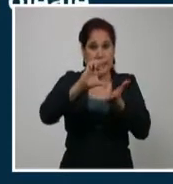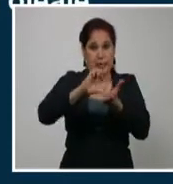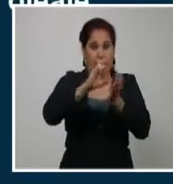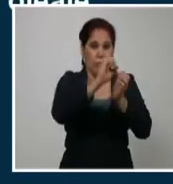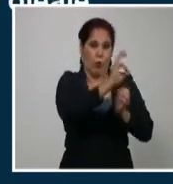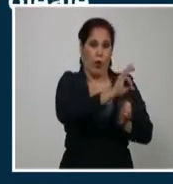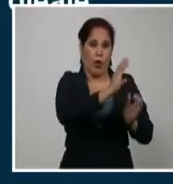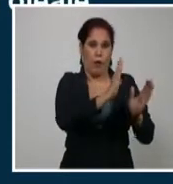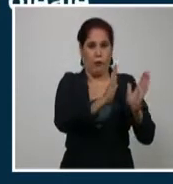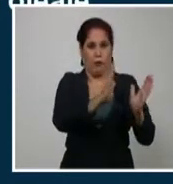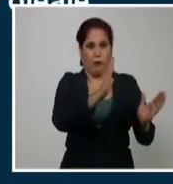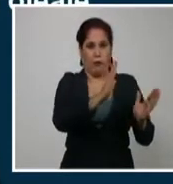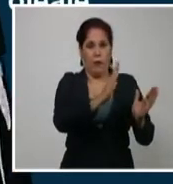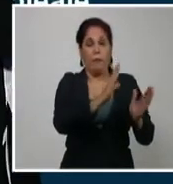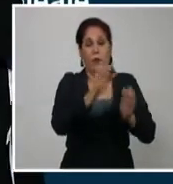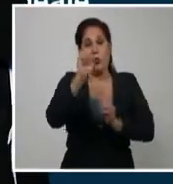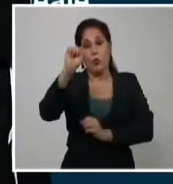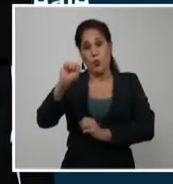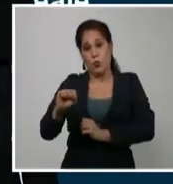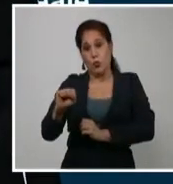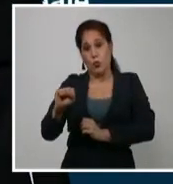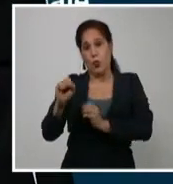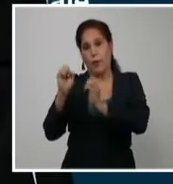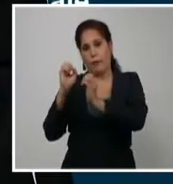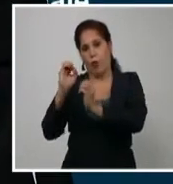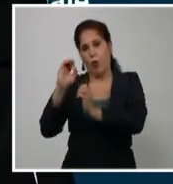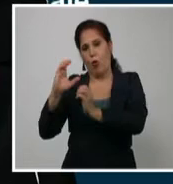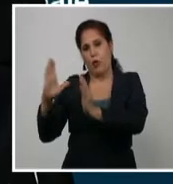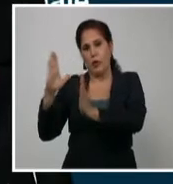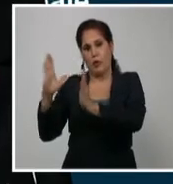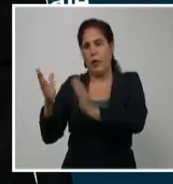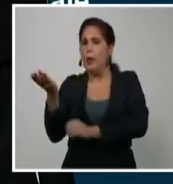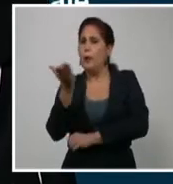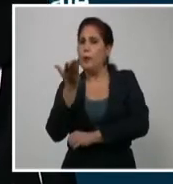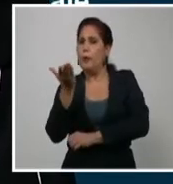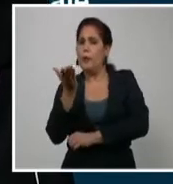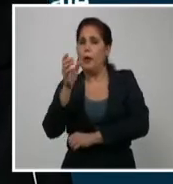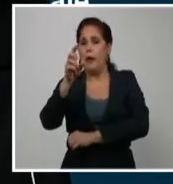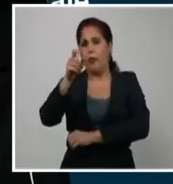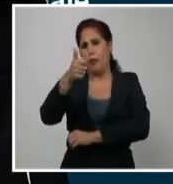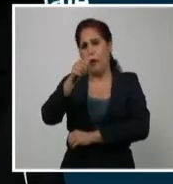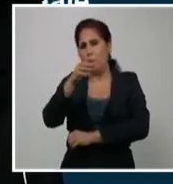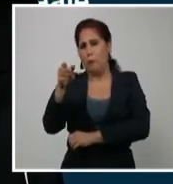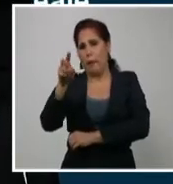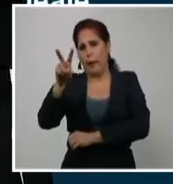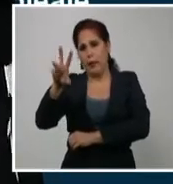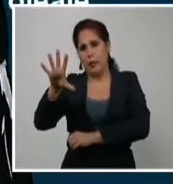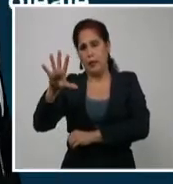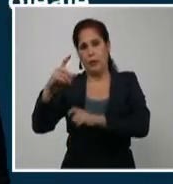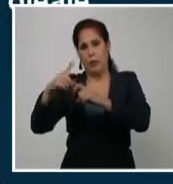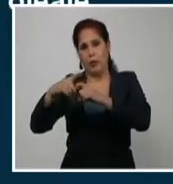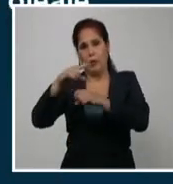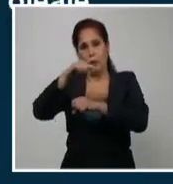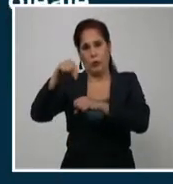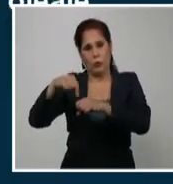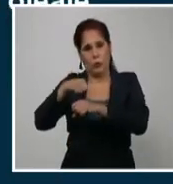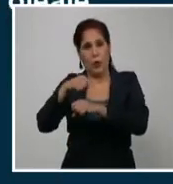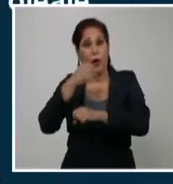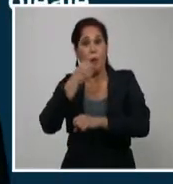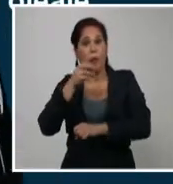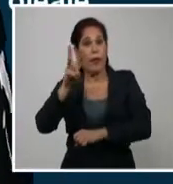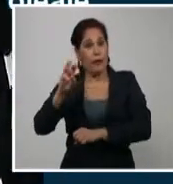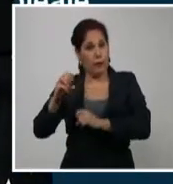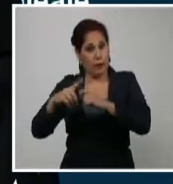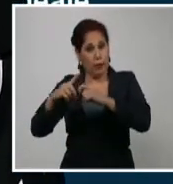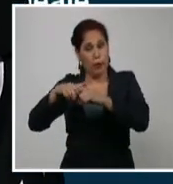oriental y del sueste al sur en la parte occidental con velocidades entre 10 y 25 kilómetros por hora, que pueden llegar a 30